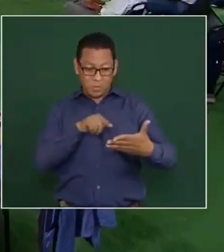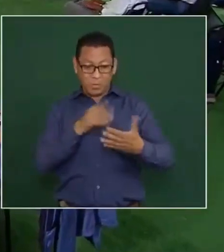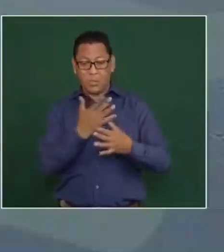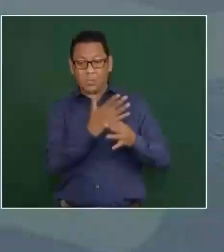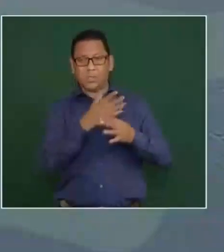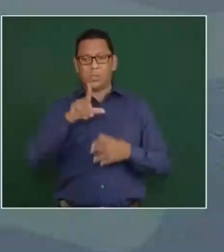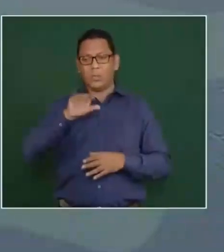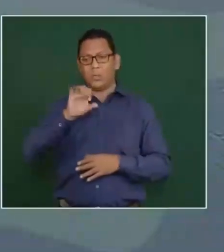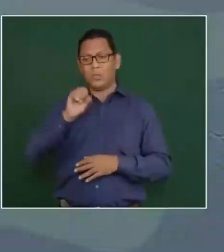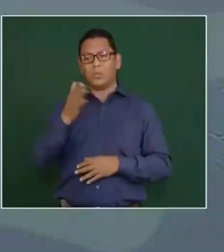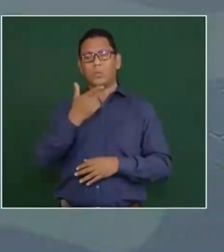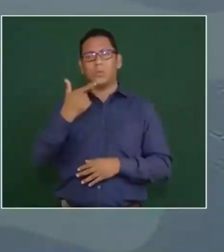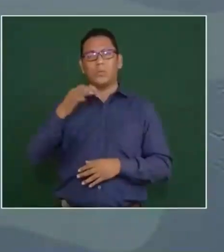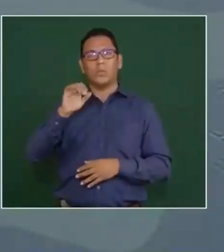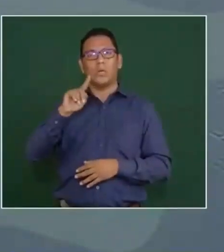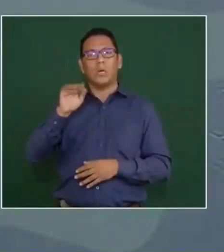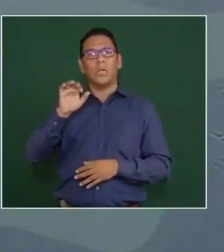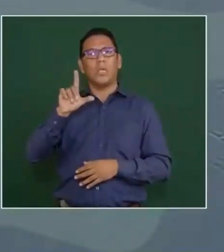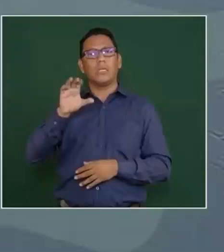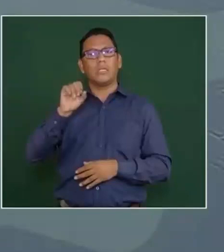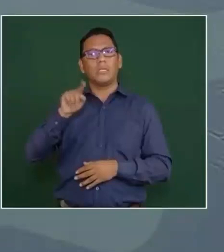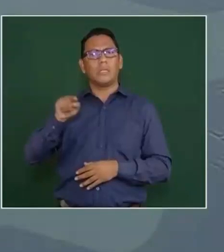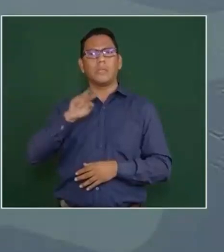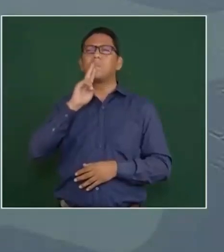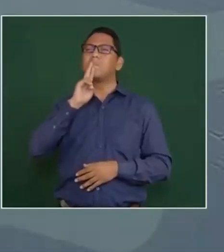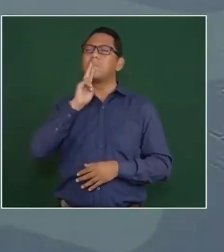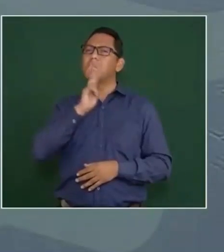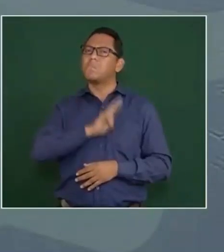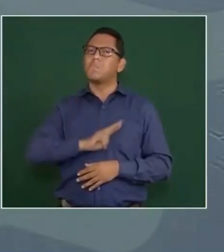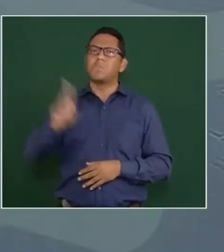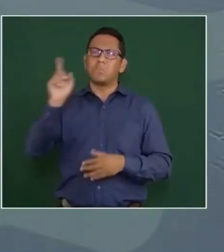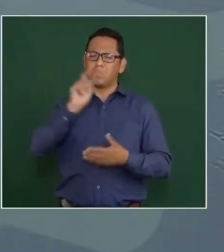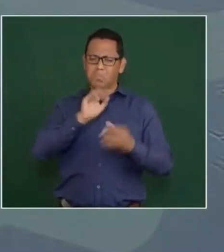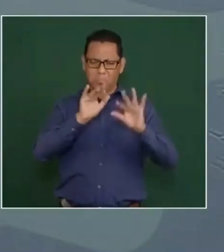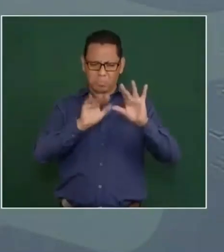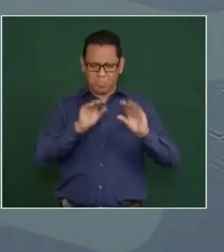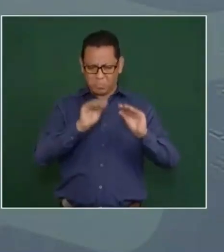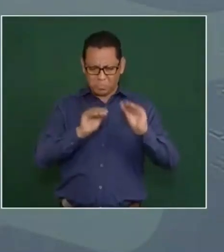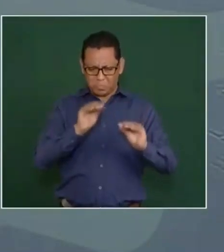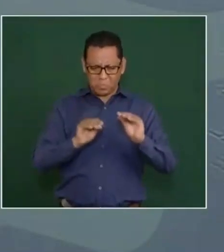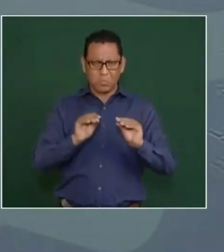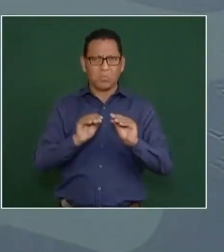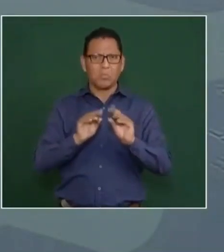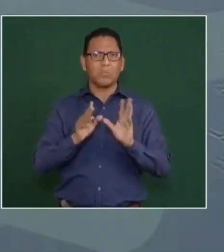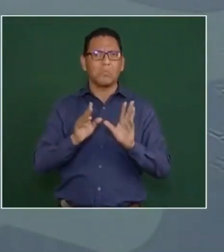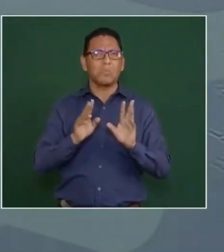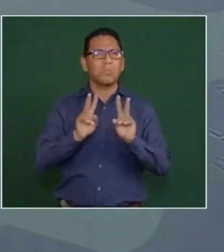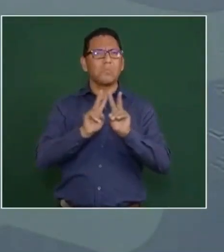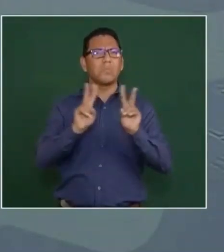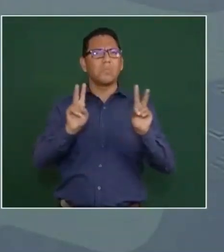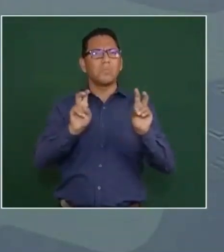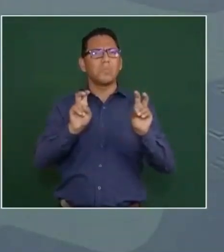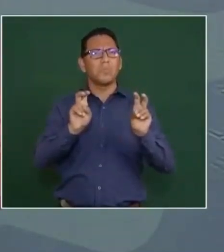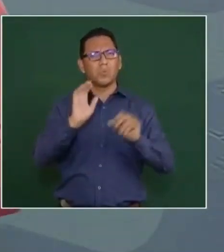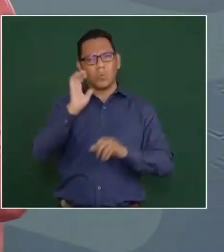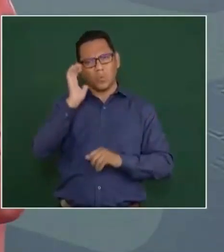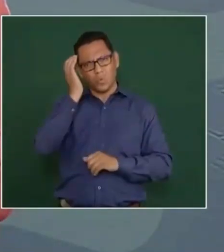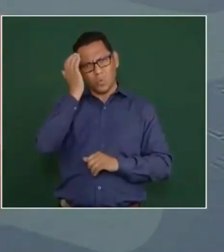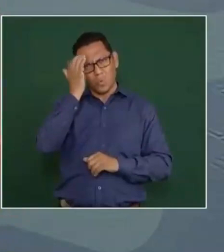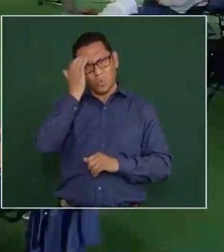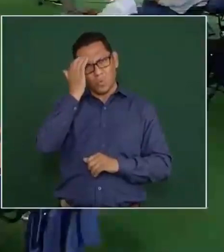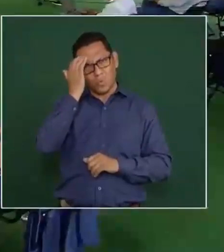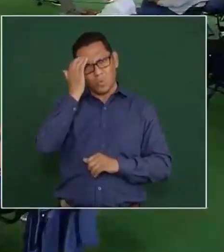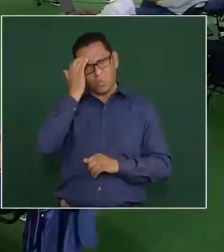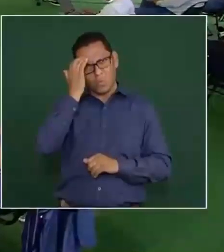un gran escritor michoacano, el mejor escritor, sobre todo en lo que se conoce como